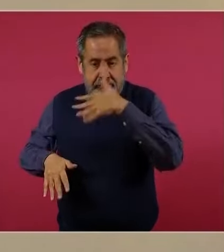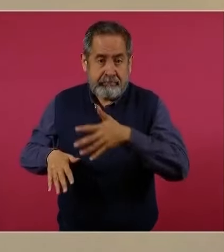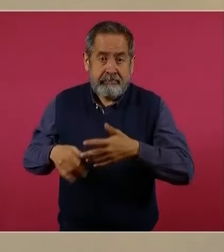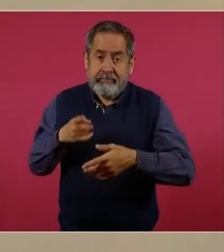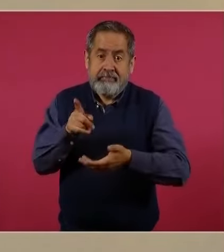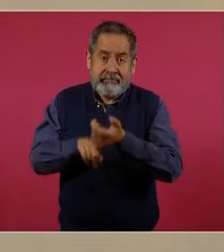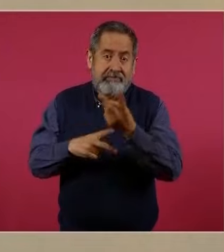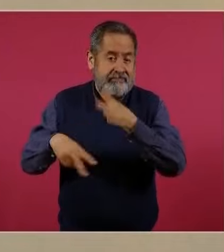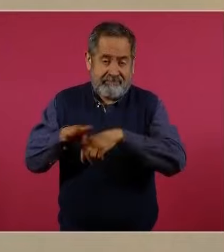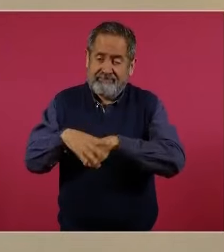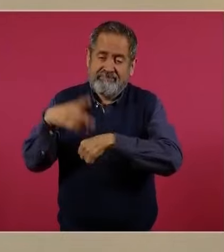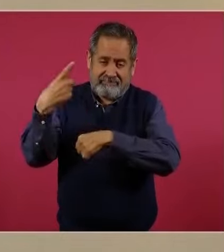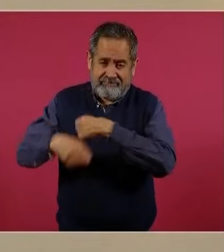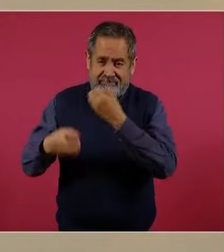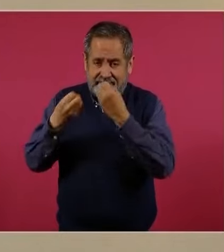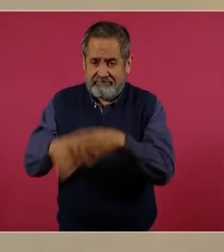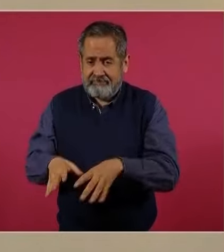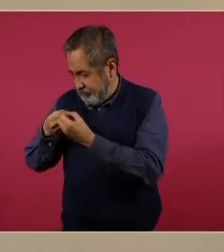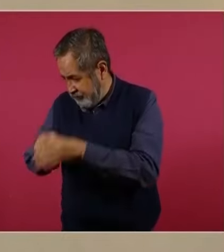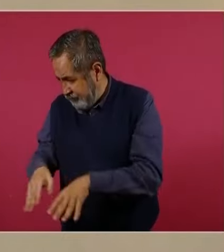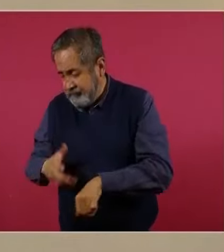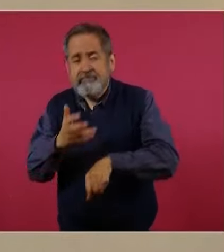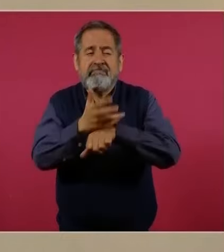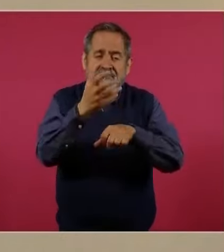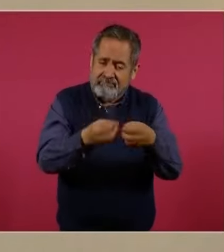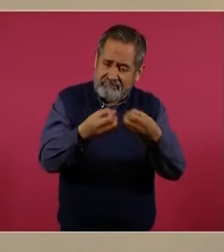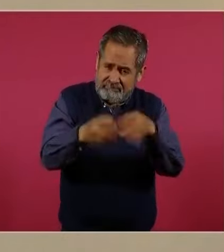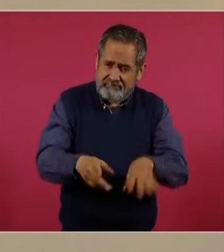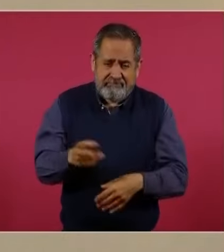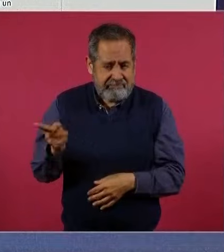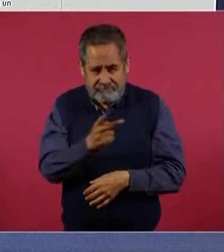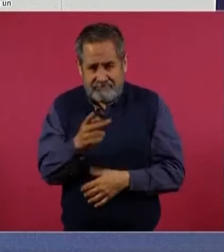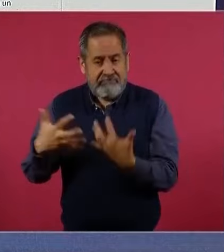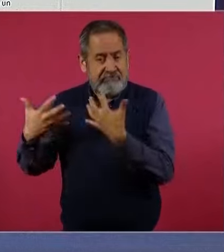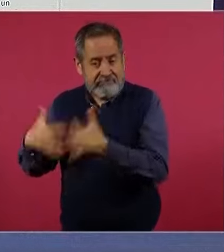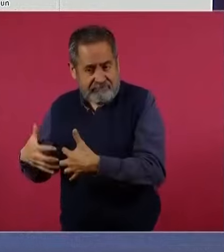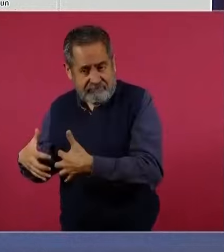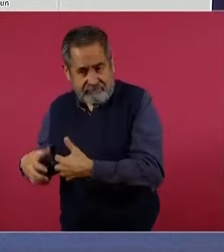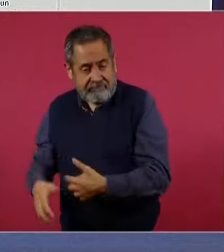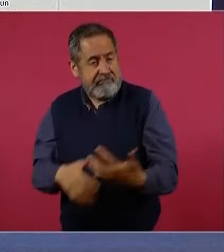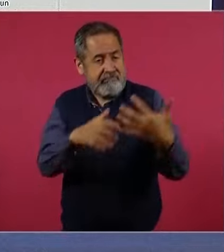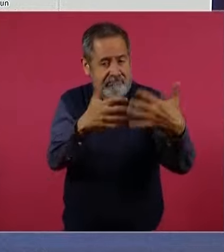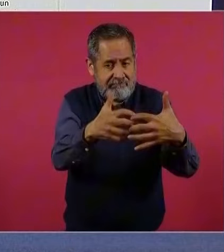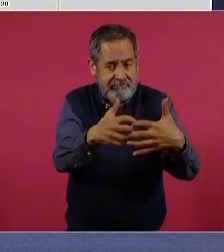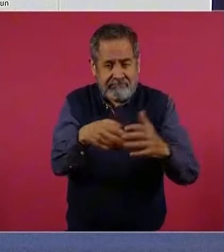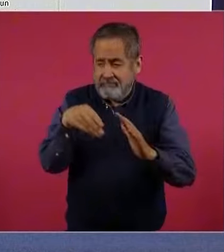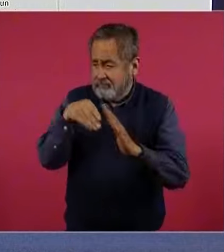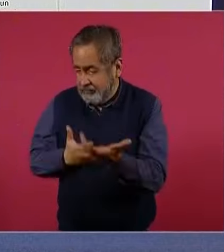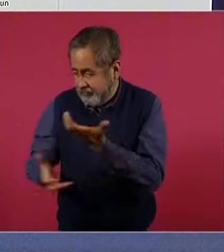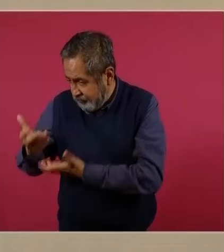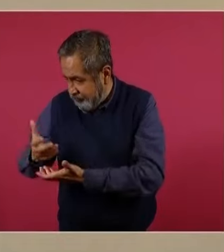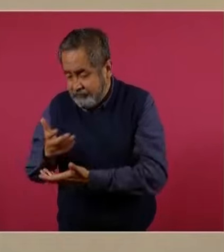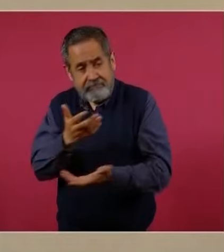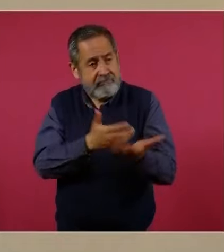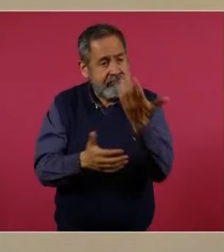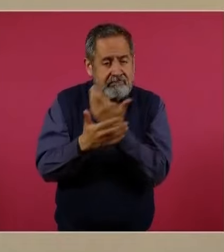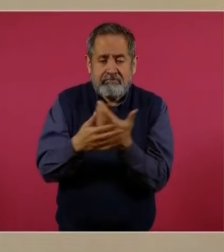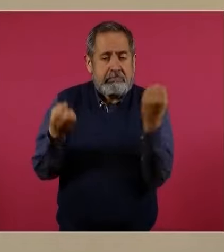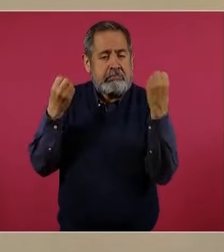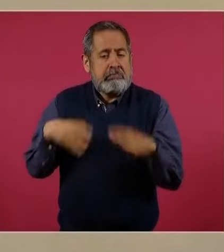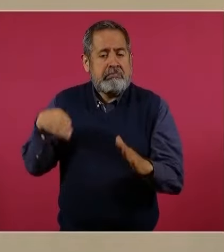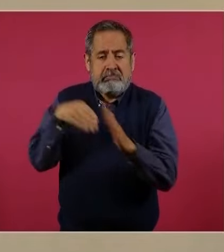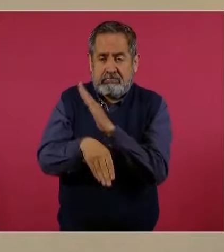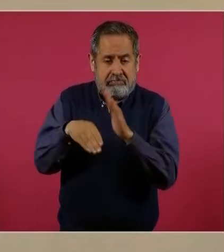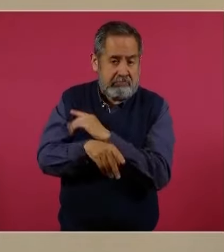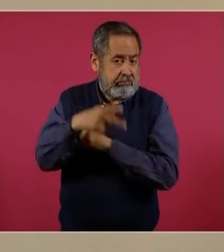causaría a los pueblos, a la industria y al comercio. Esta